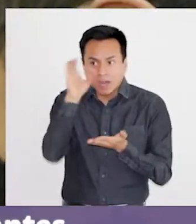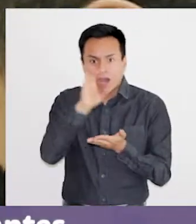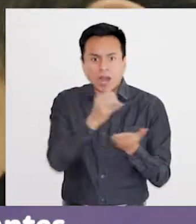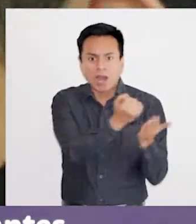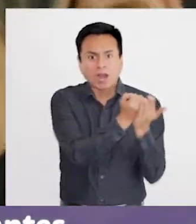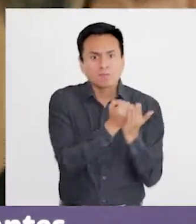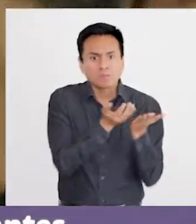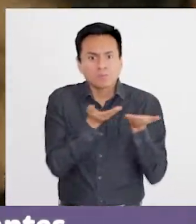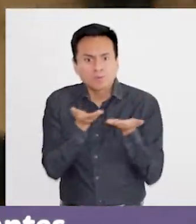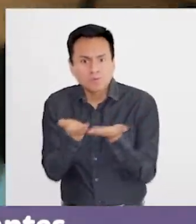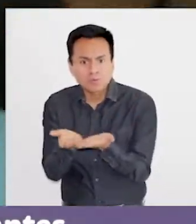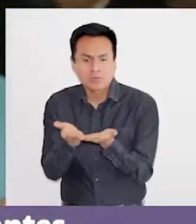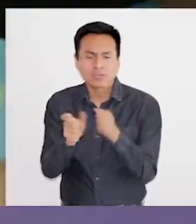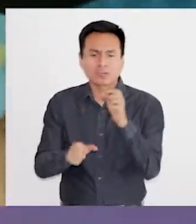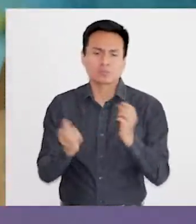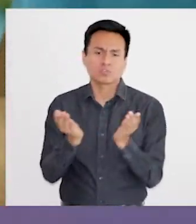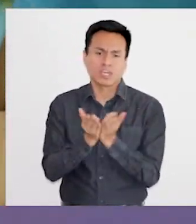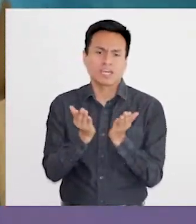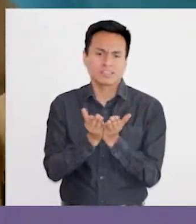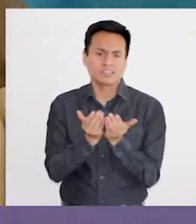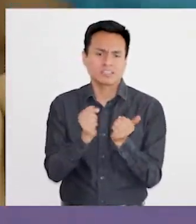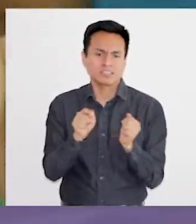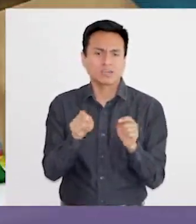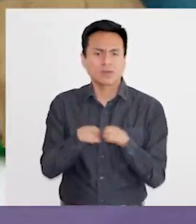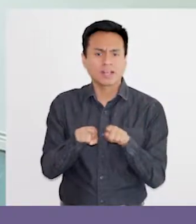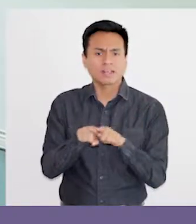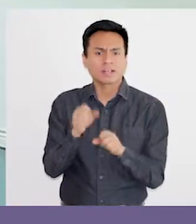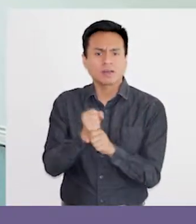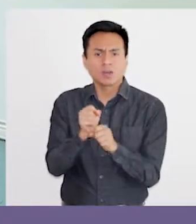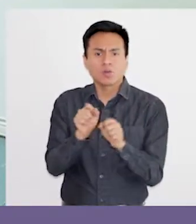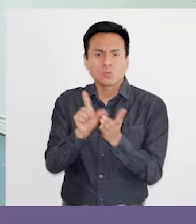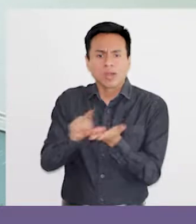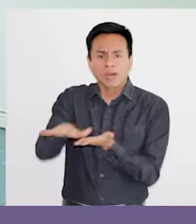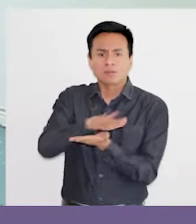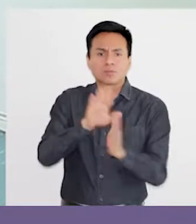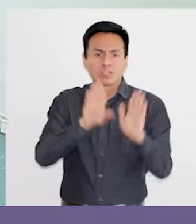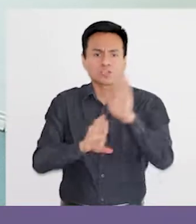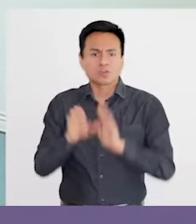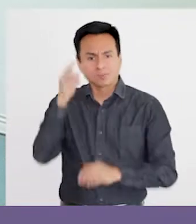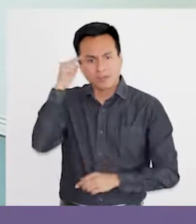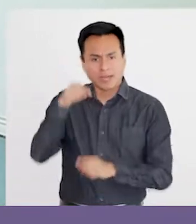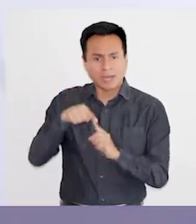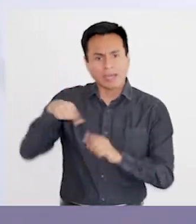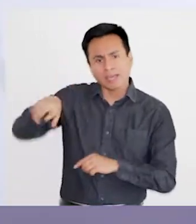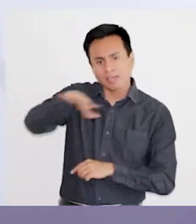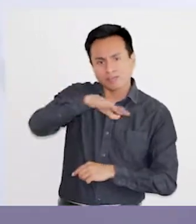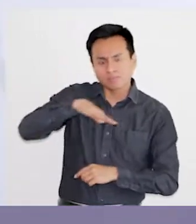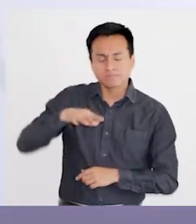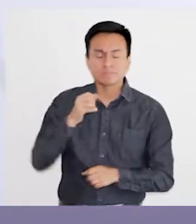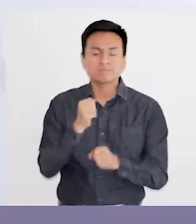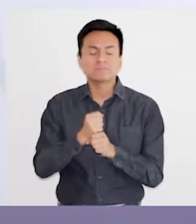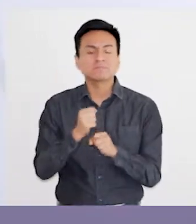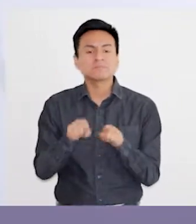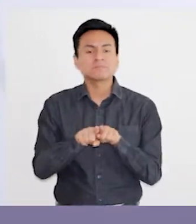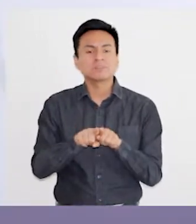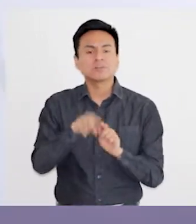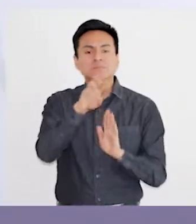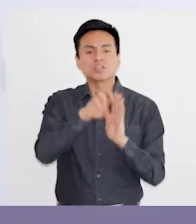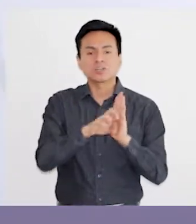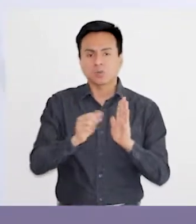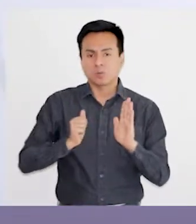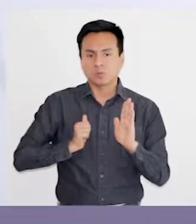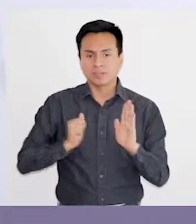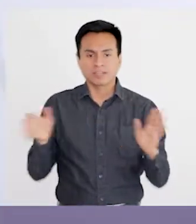para las familias de nuestros estudiantes y justamente con este trabajo generar un espacio protector para ellos. Mi trabajo acá es cumplir un